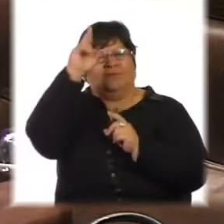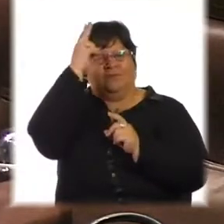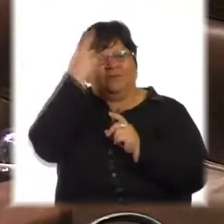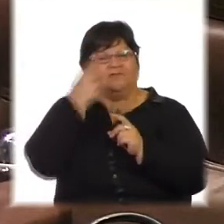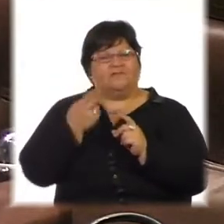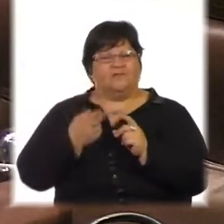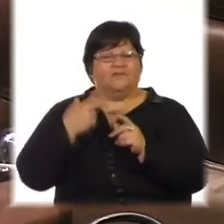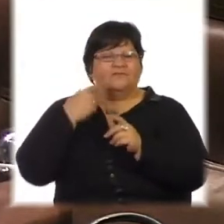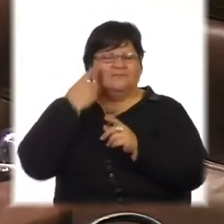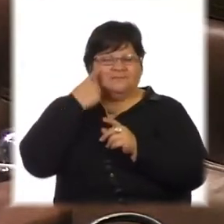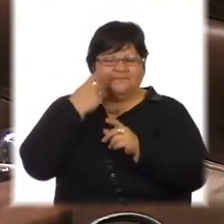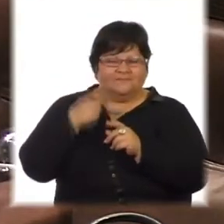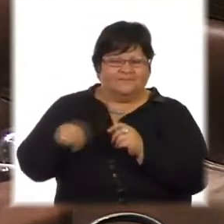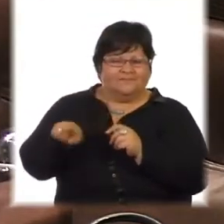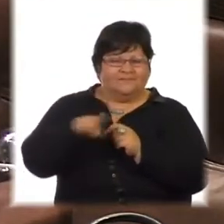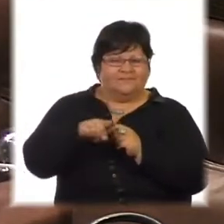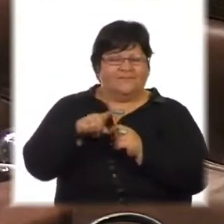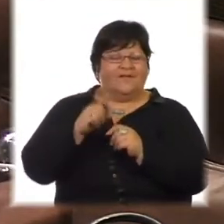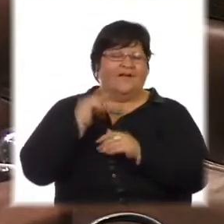avance en lo cultural.